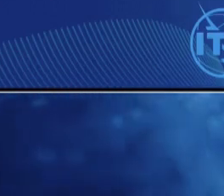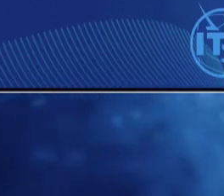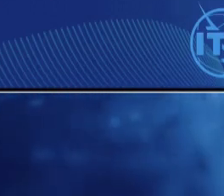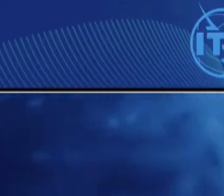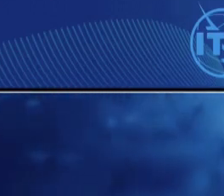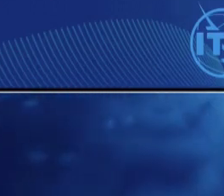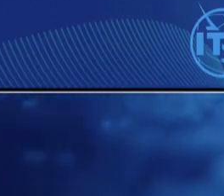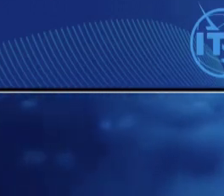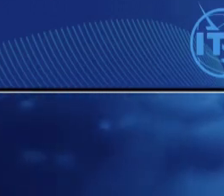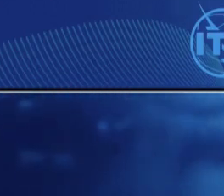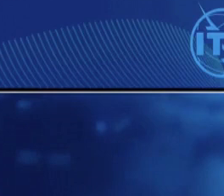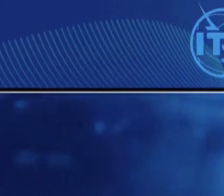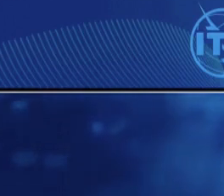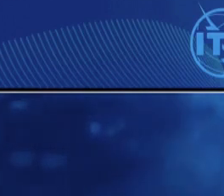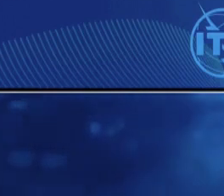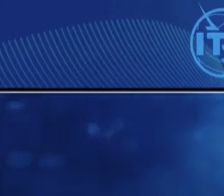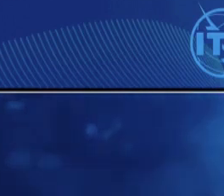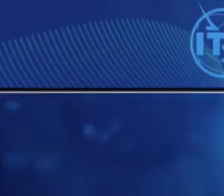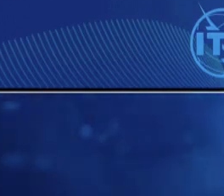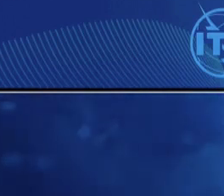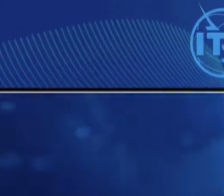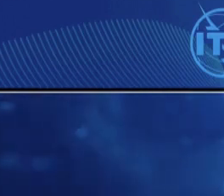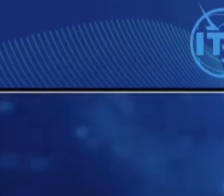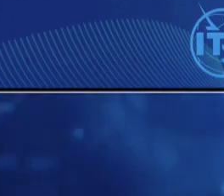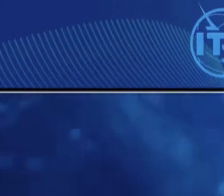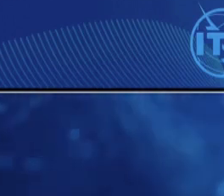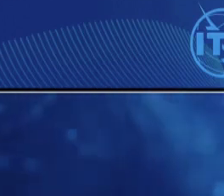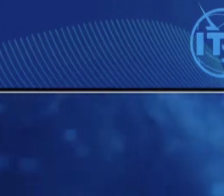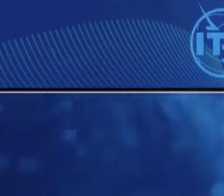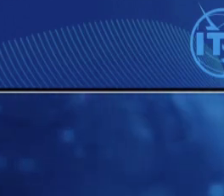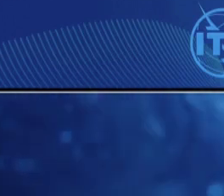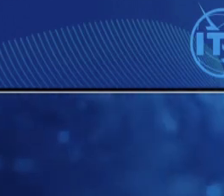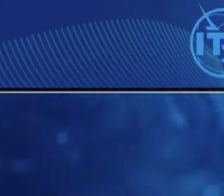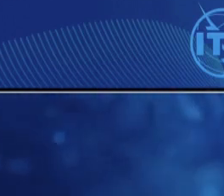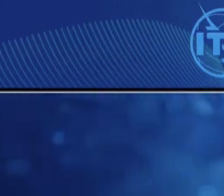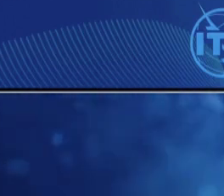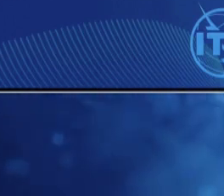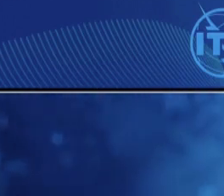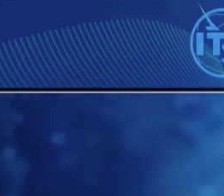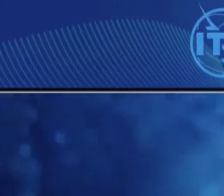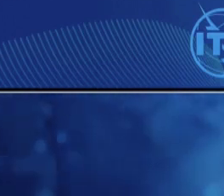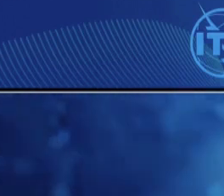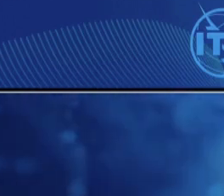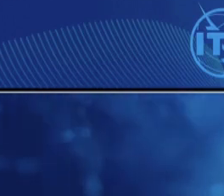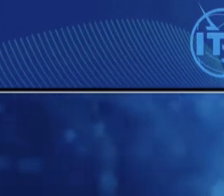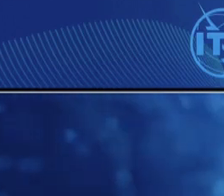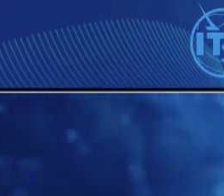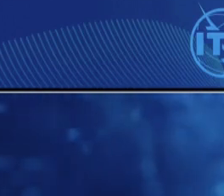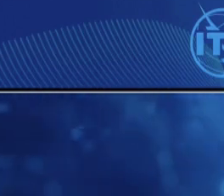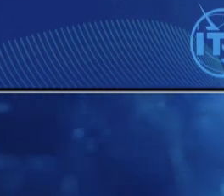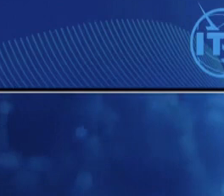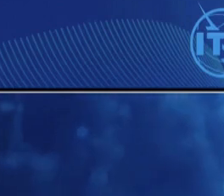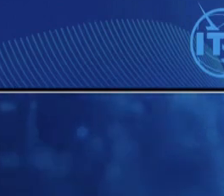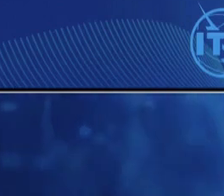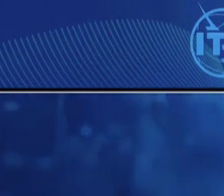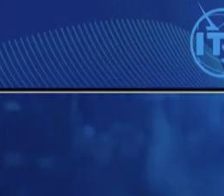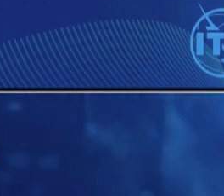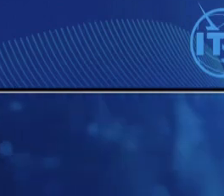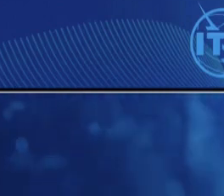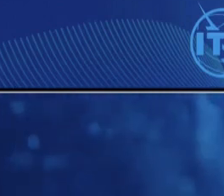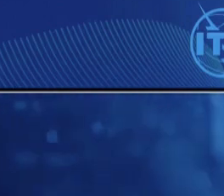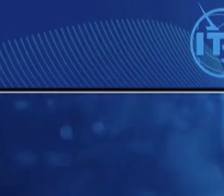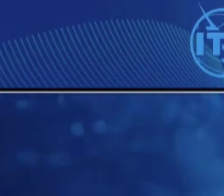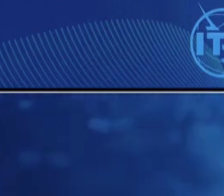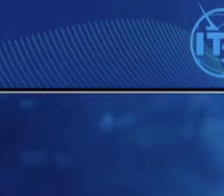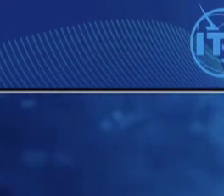palabras de bienvenida, es que hagamos algo por él, o sea, que hagamos una adecuada gestión del mismo, tanto a nivel